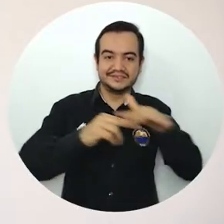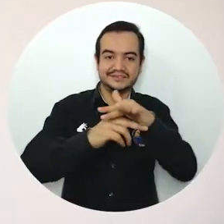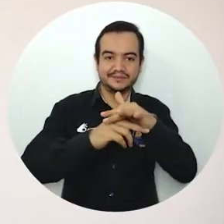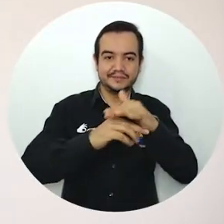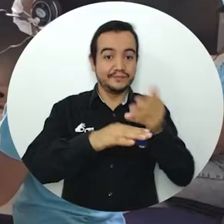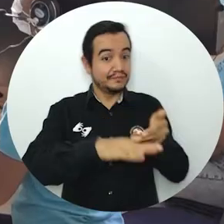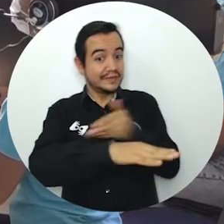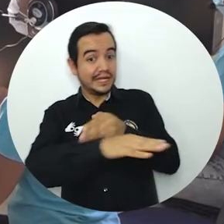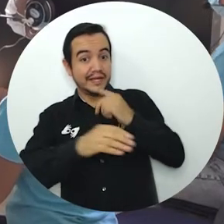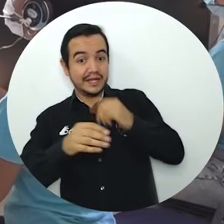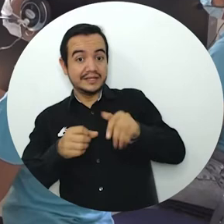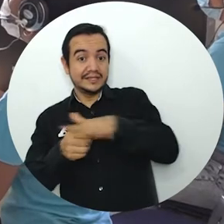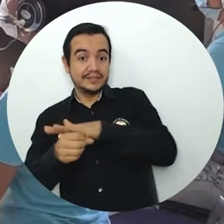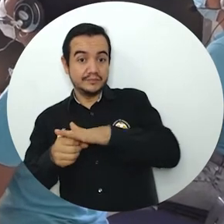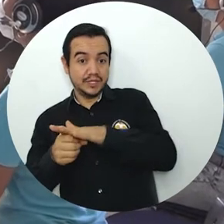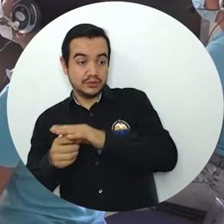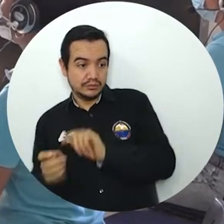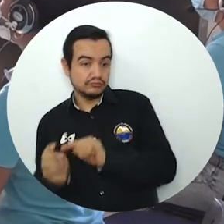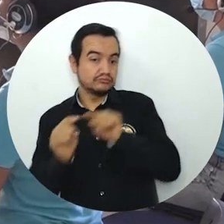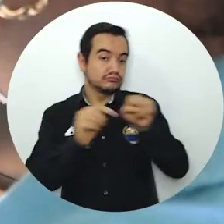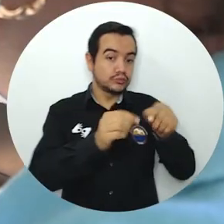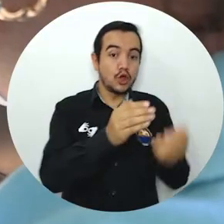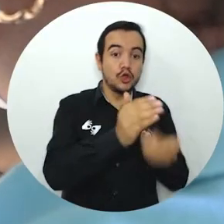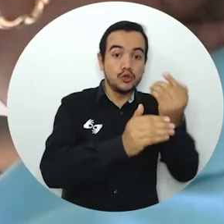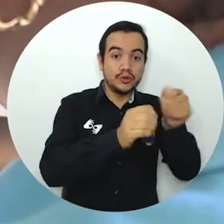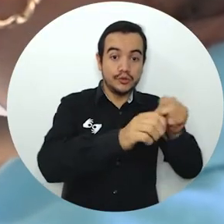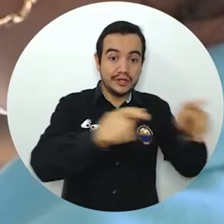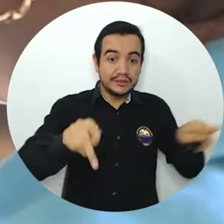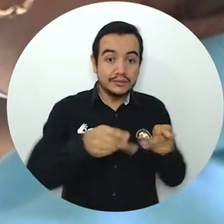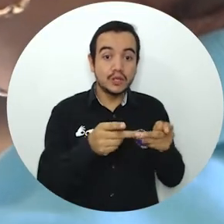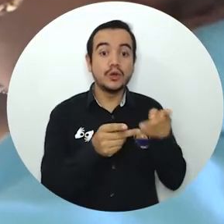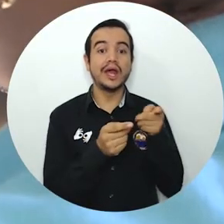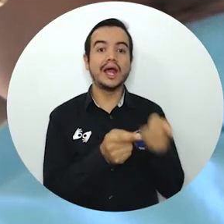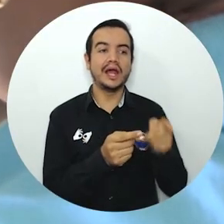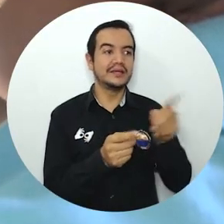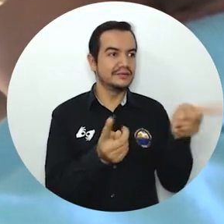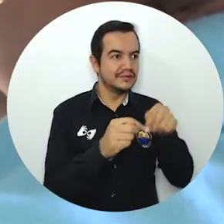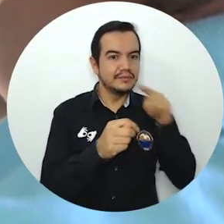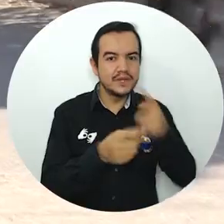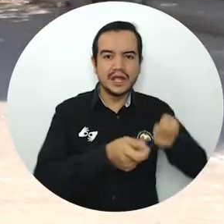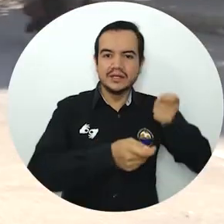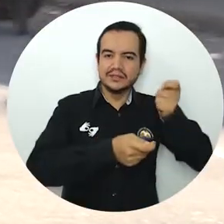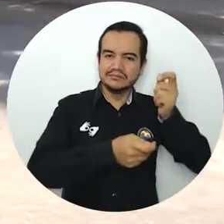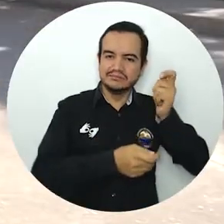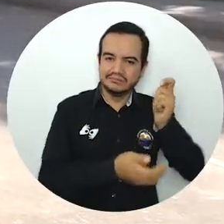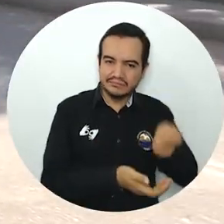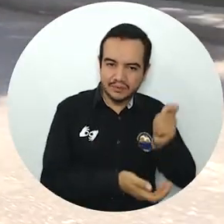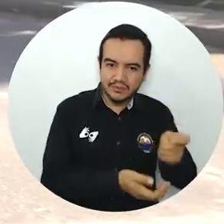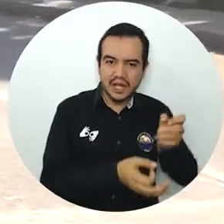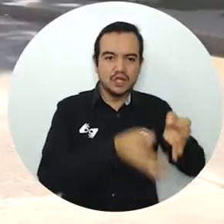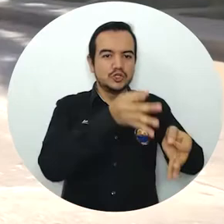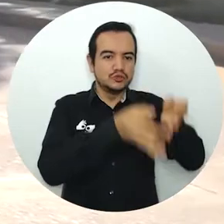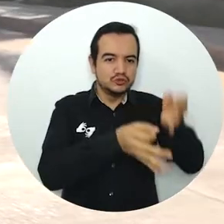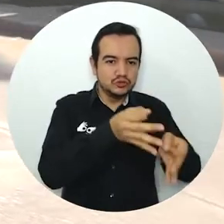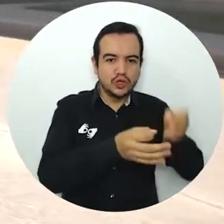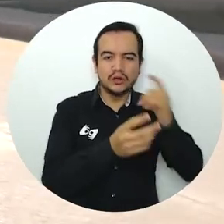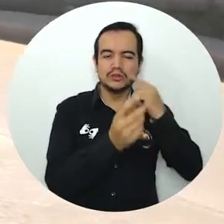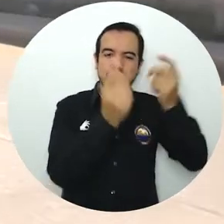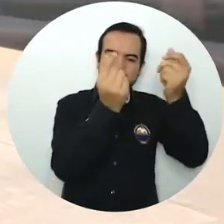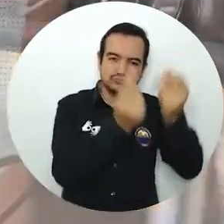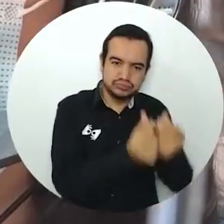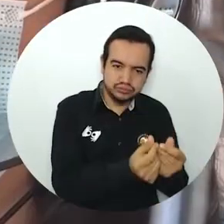servicios de consultorio jurídico y centro de conciliación, consultorio empresarial y contable, así como el programa de atención